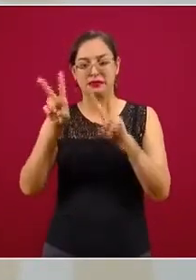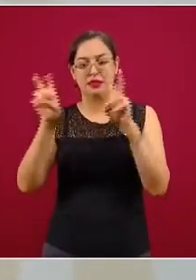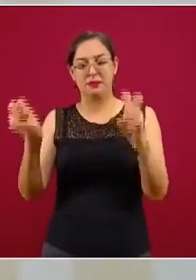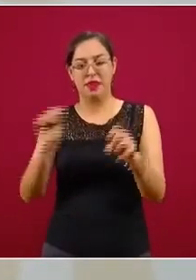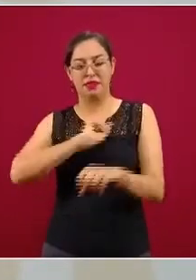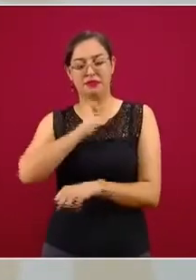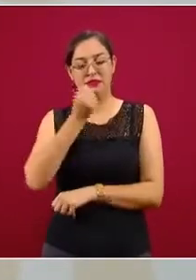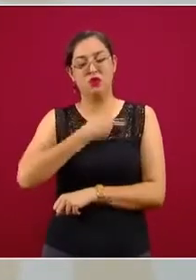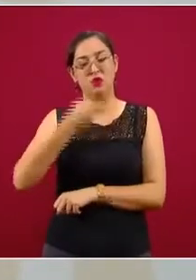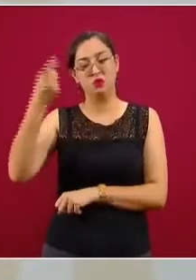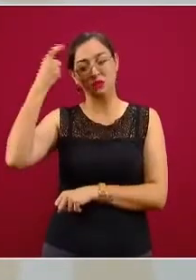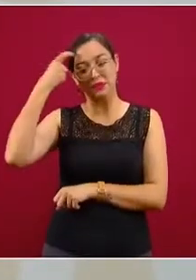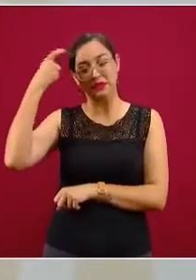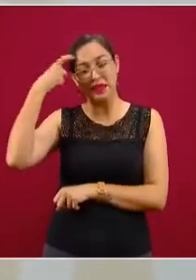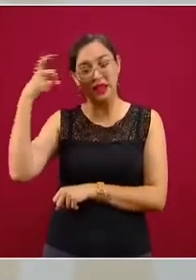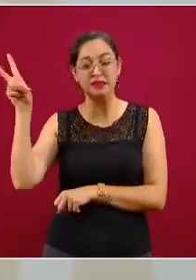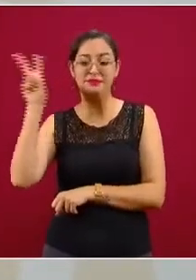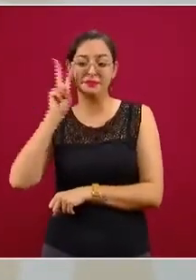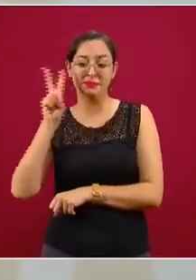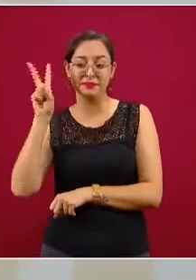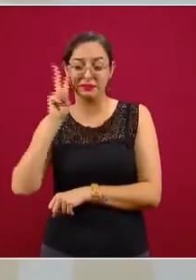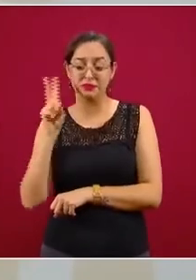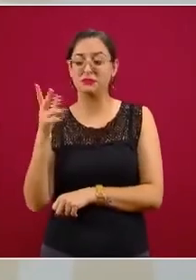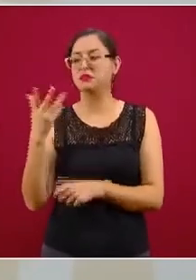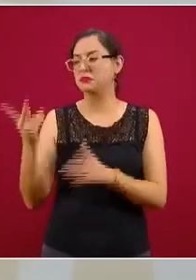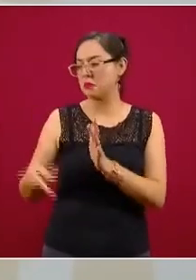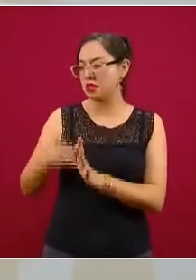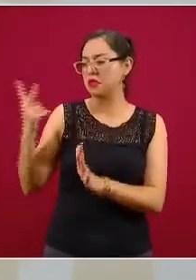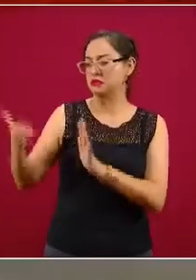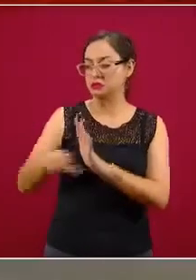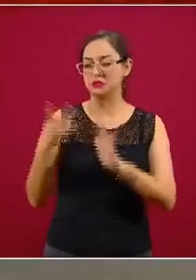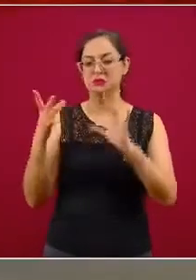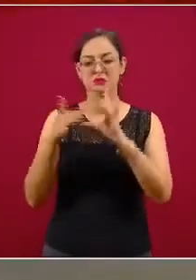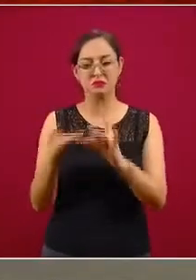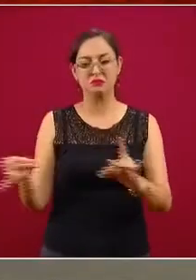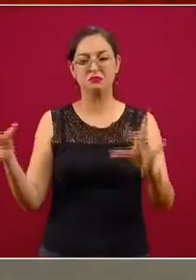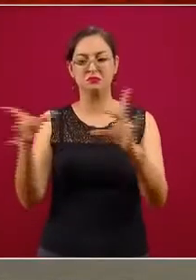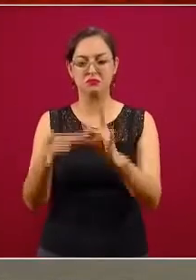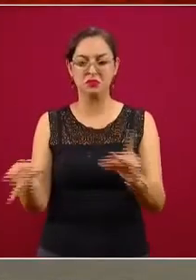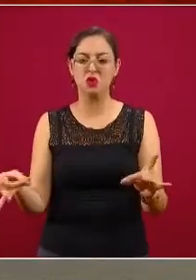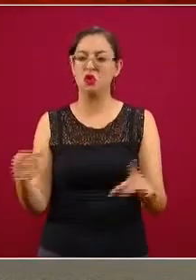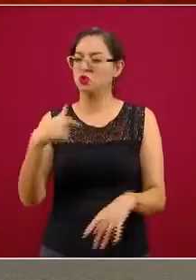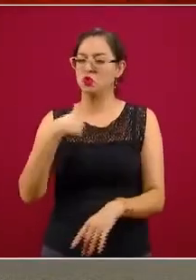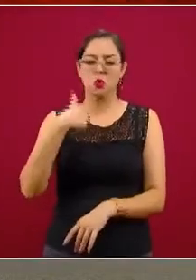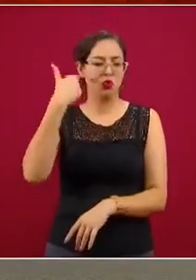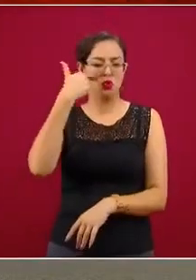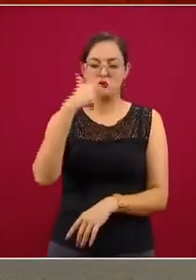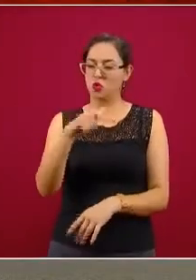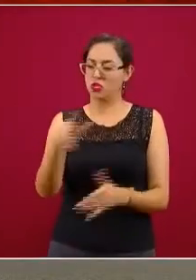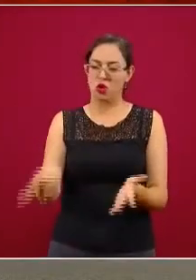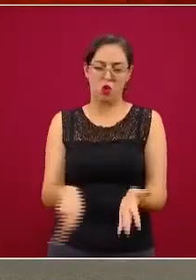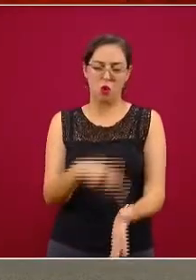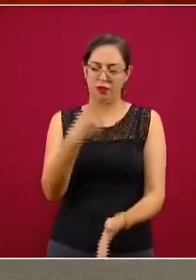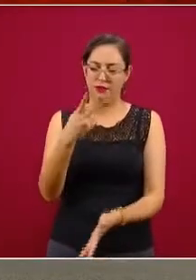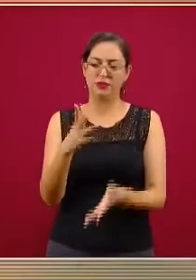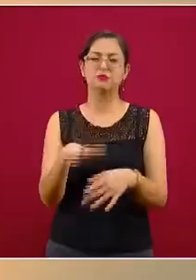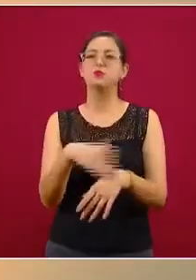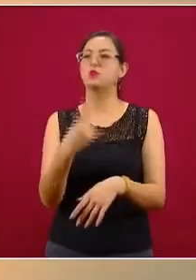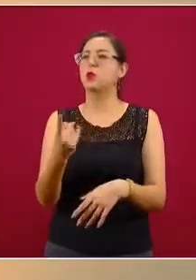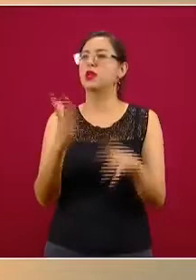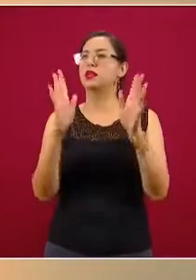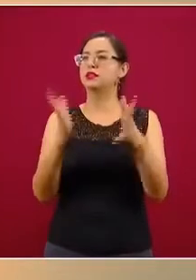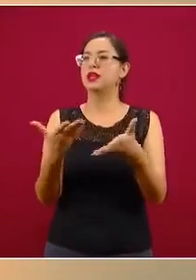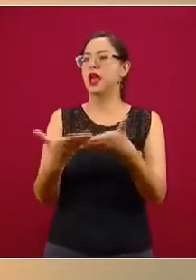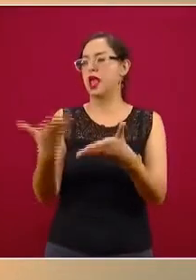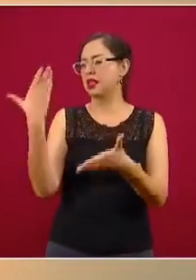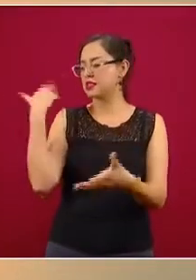que han tenido aquí todos ustedes, ya en algunas ocasiones, que es el doctor Juan Manuel Quijada, que es